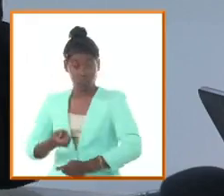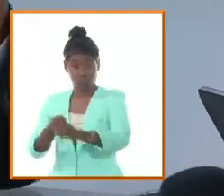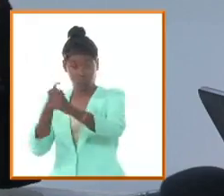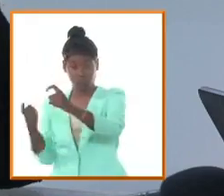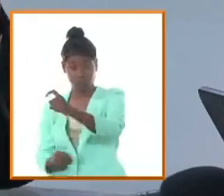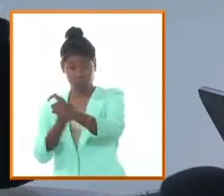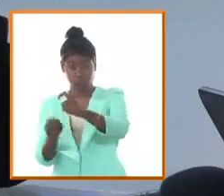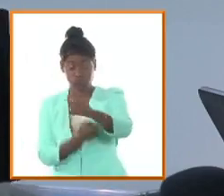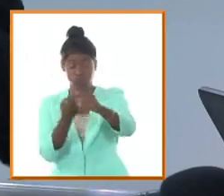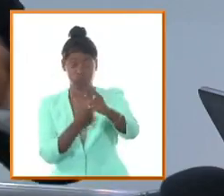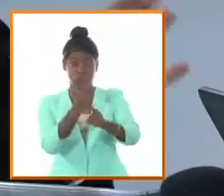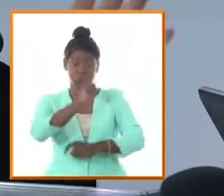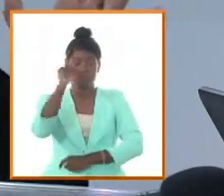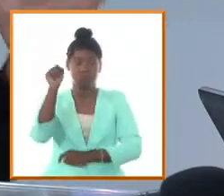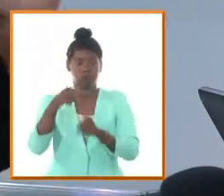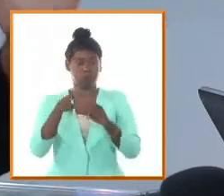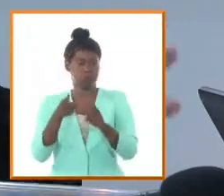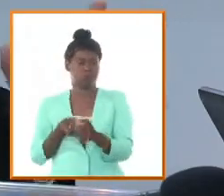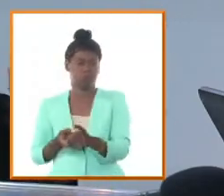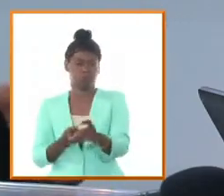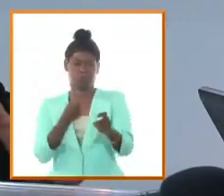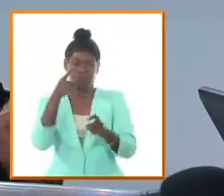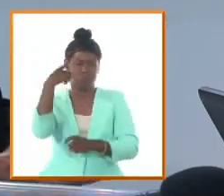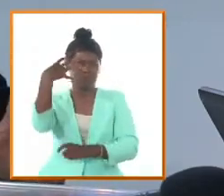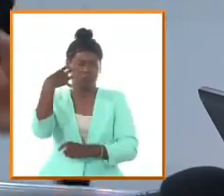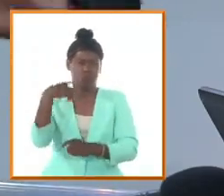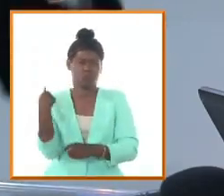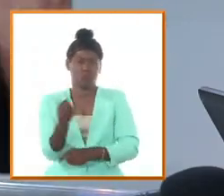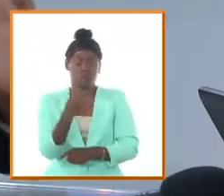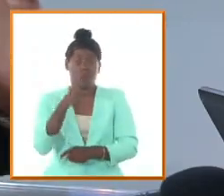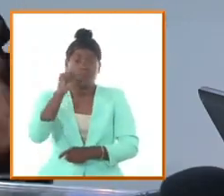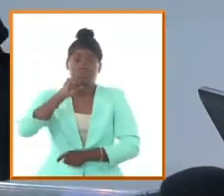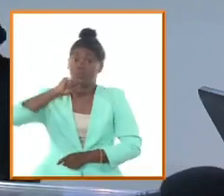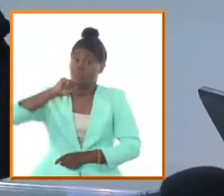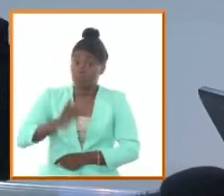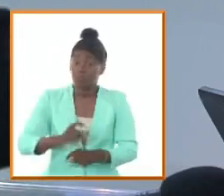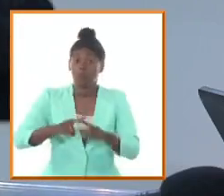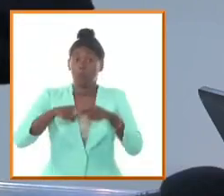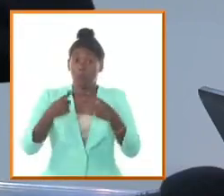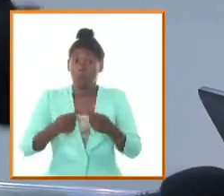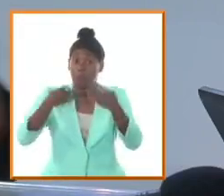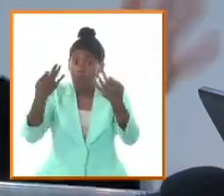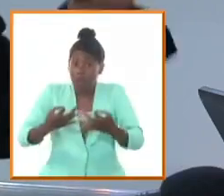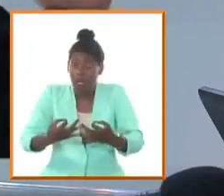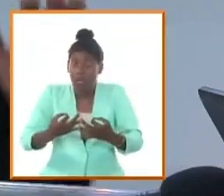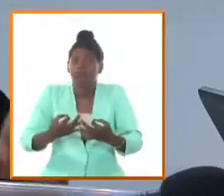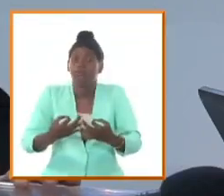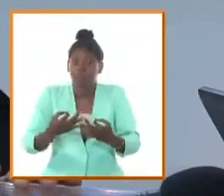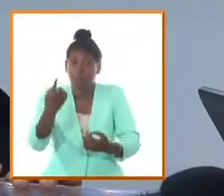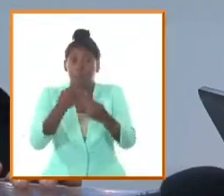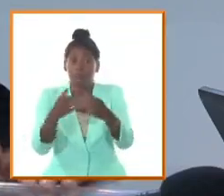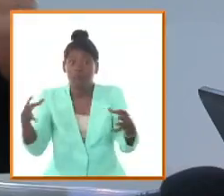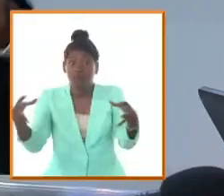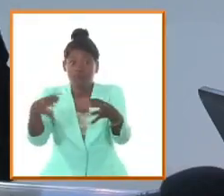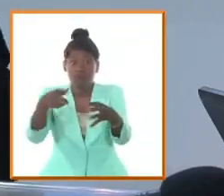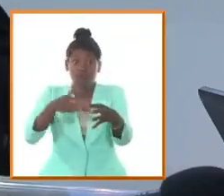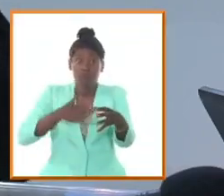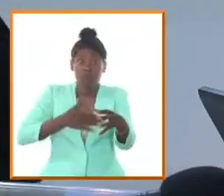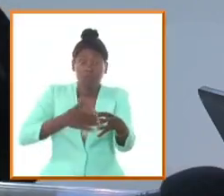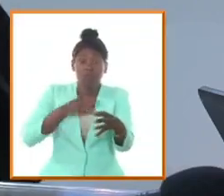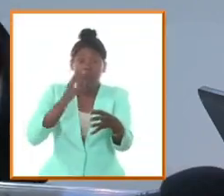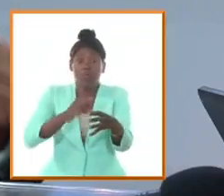que alibra en una guerra tremendamente difícil porque la villa era la que tenía la mayor concentración de soldados